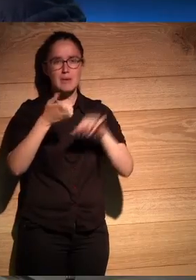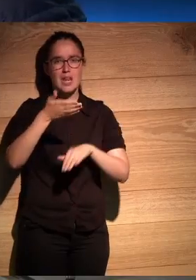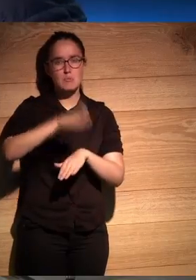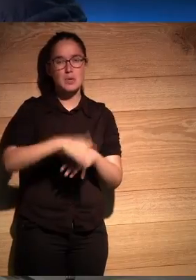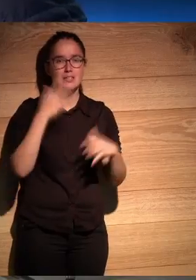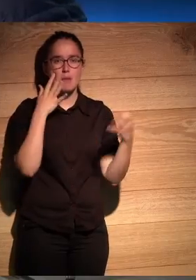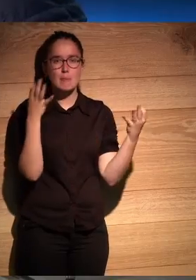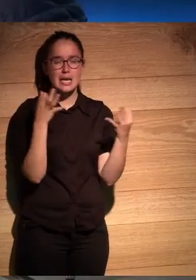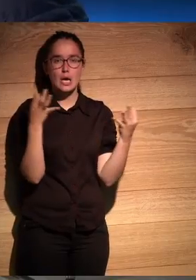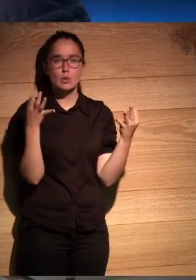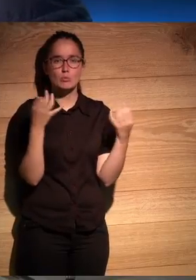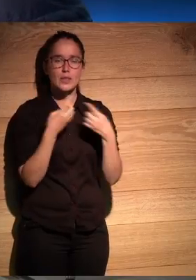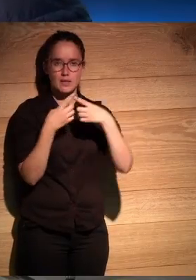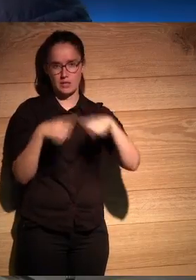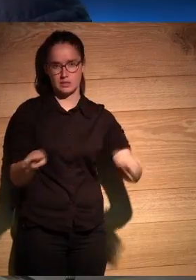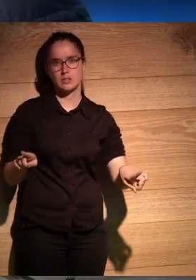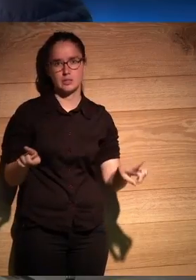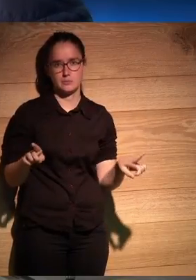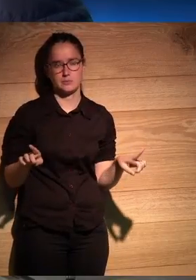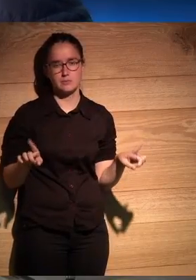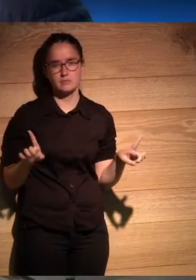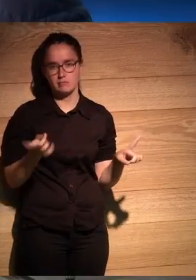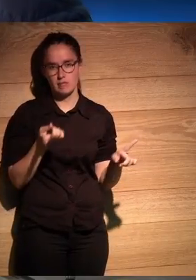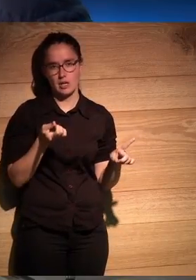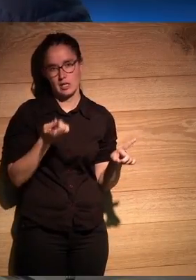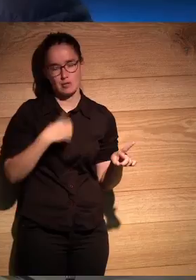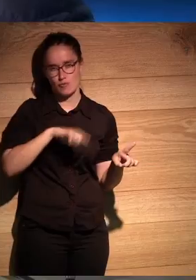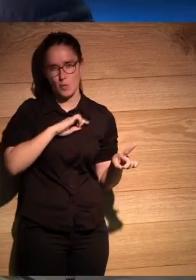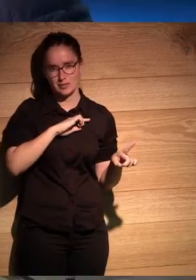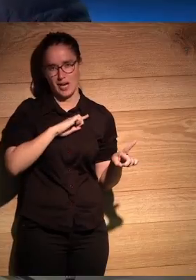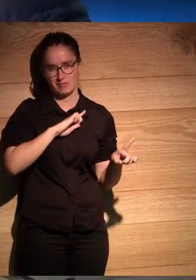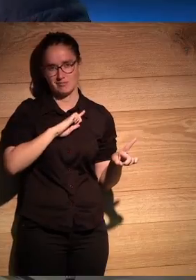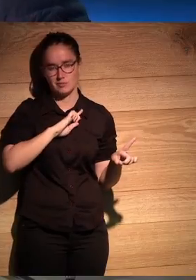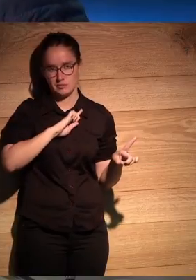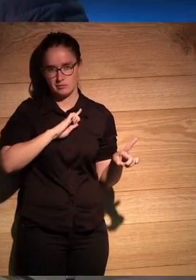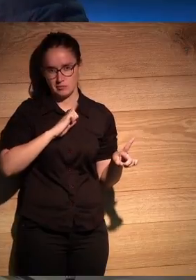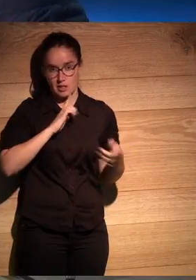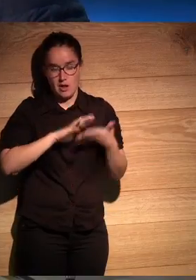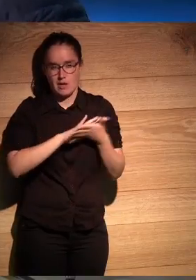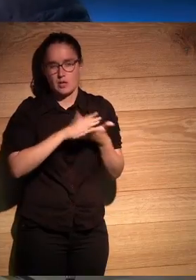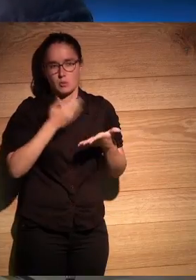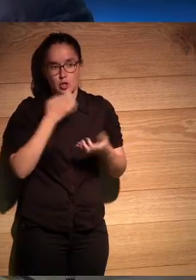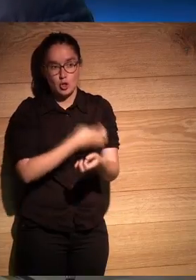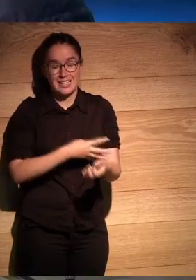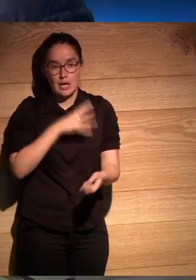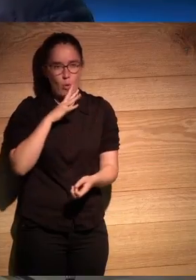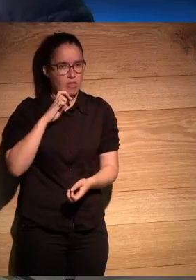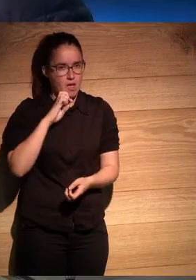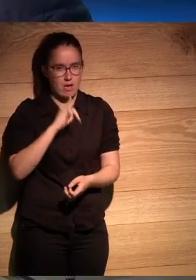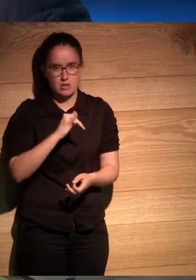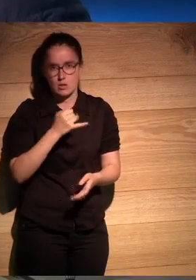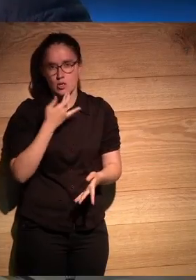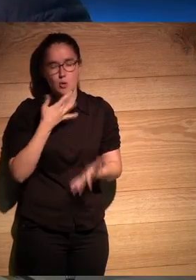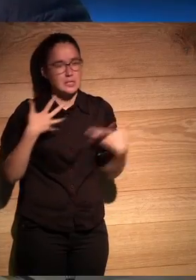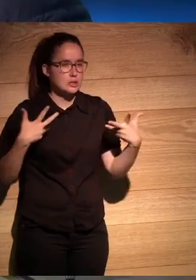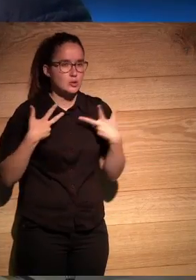peligro muy diferente a la de los occidentales o ni hablar yo que tengo sangre judía o sea una cosa